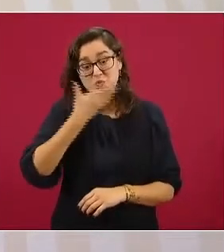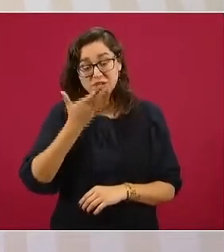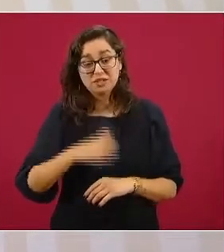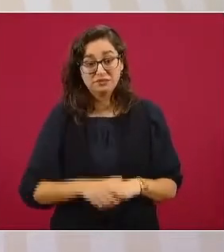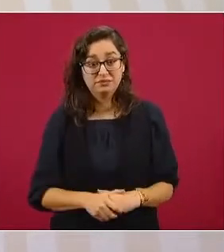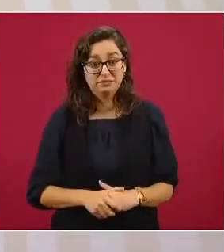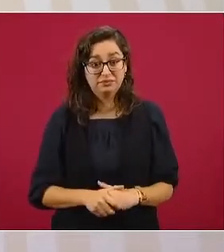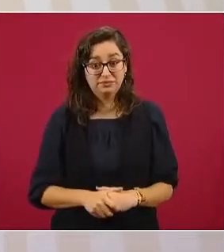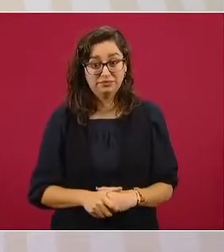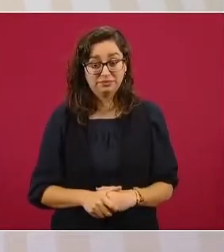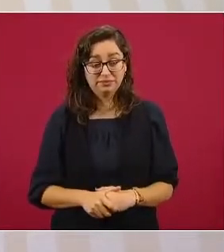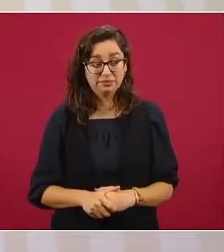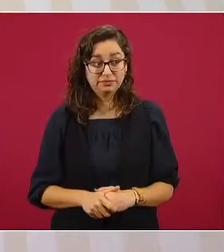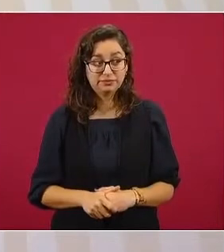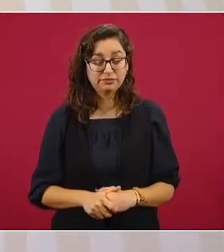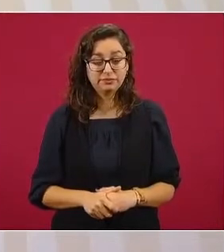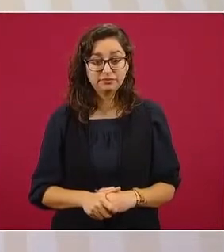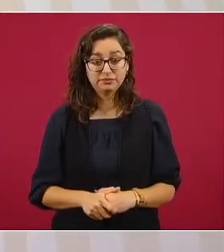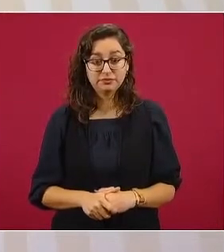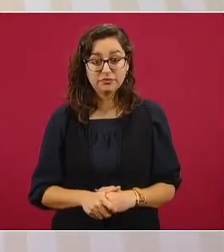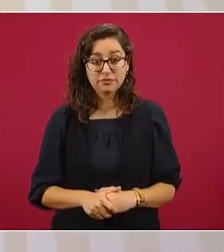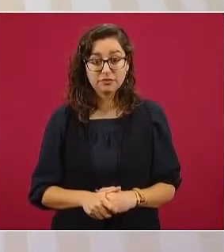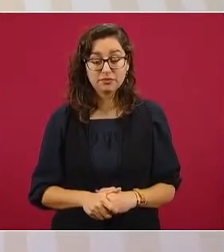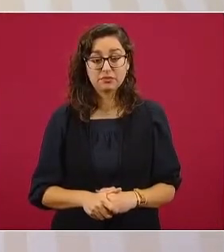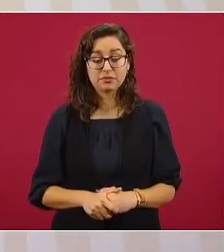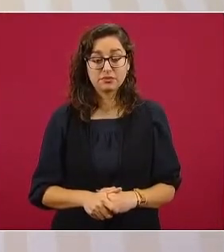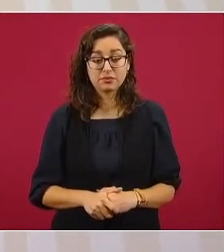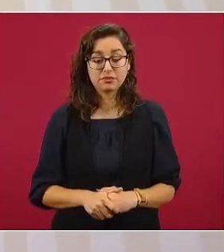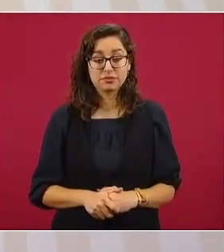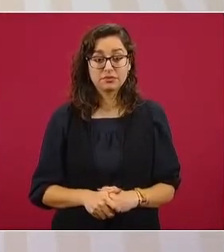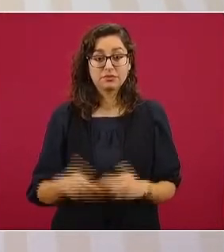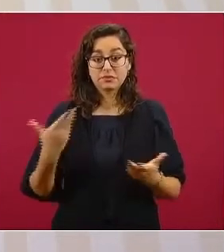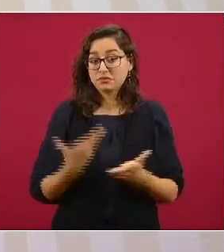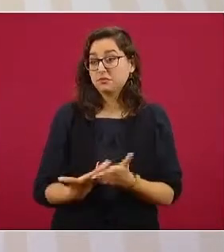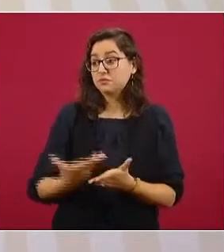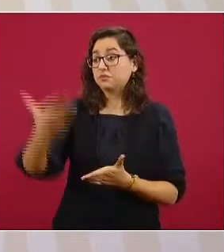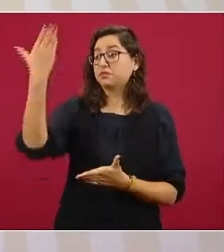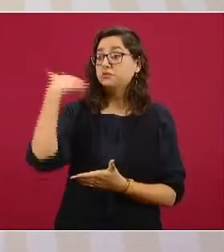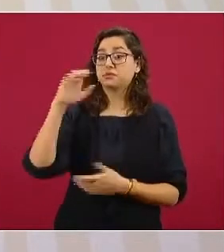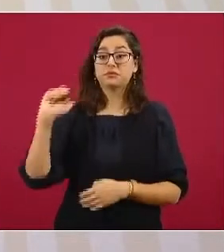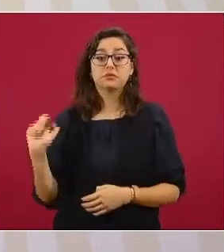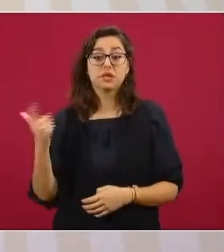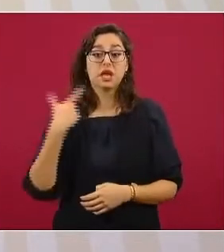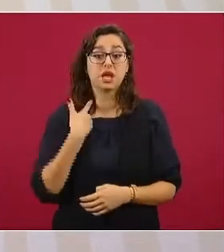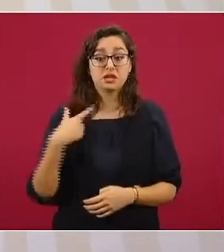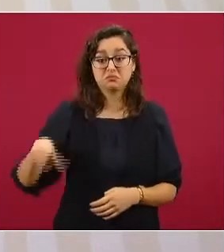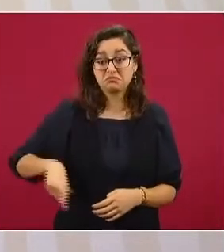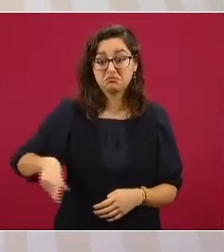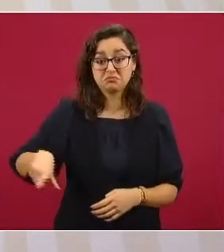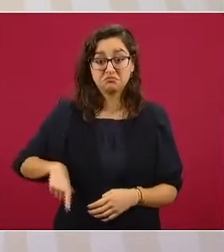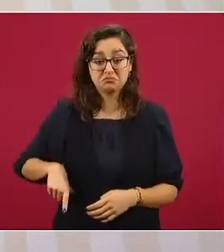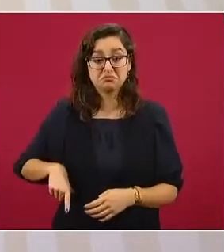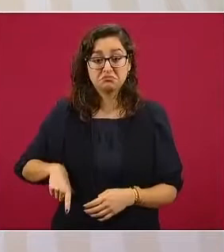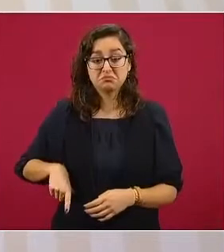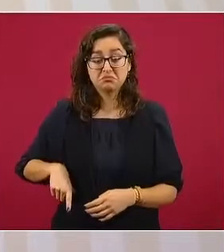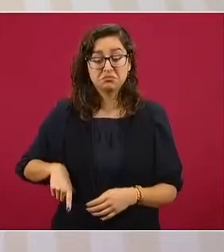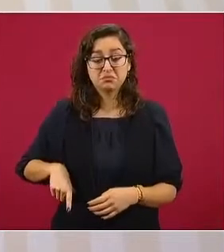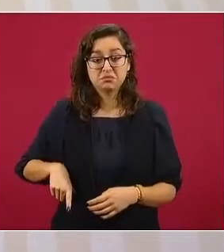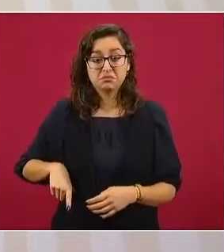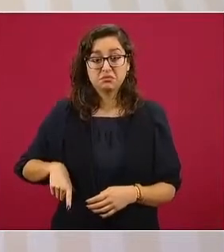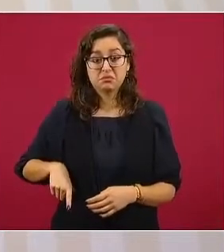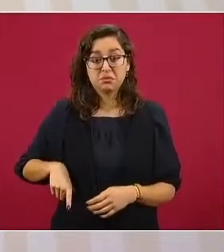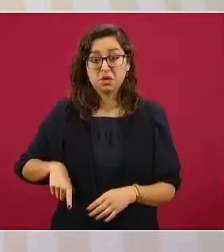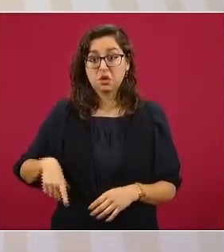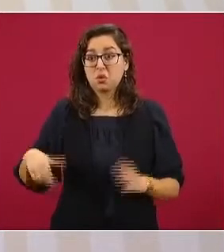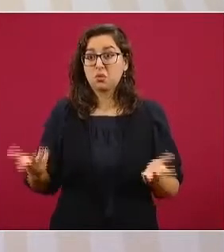Estaban acostumbrados a que se